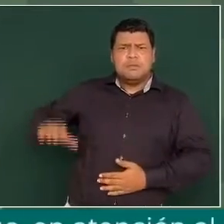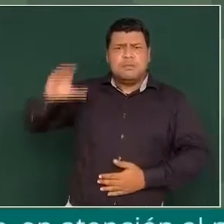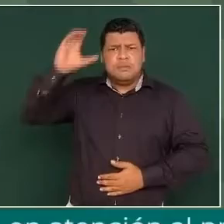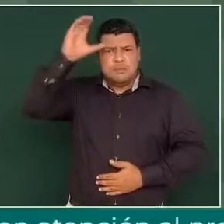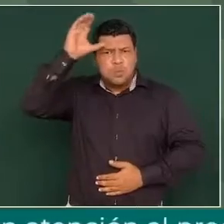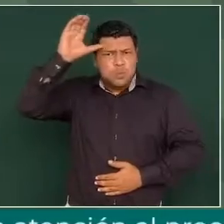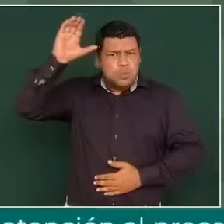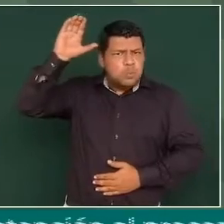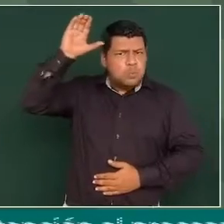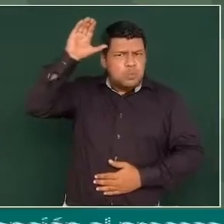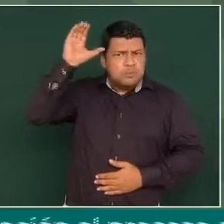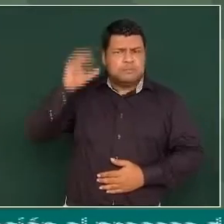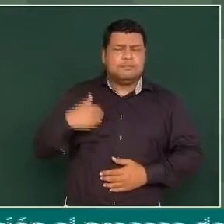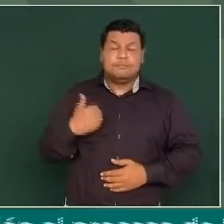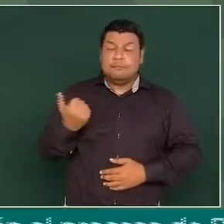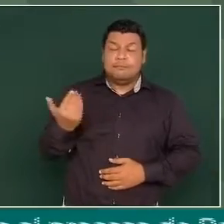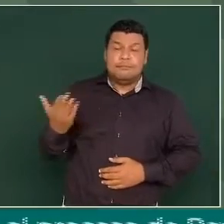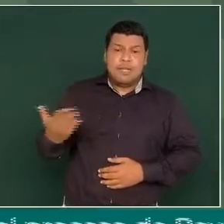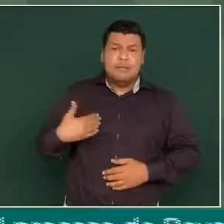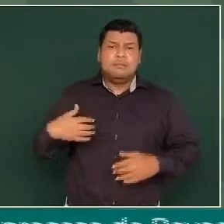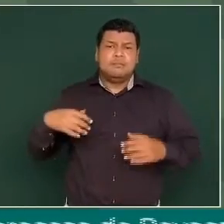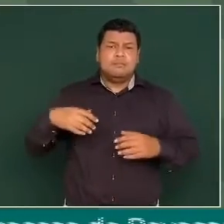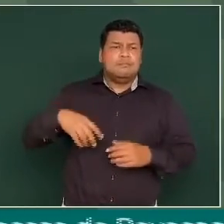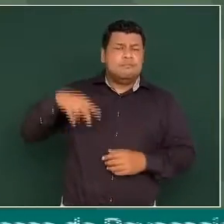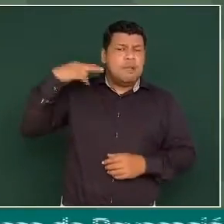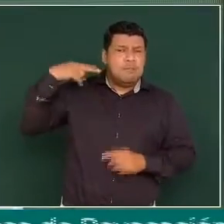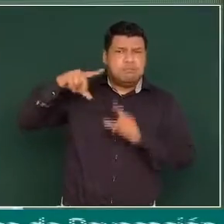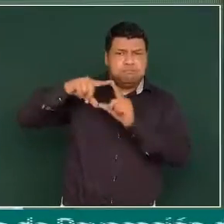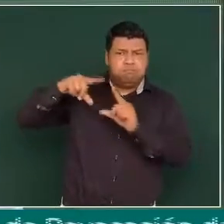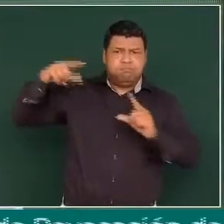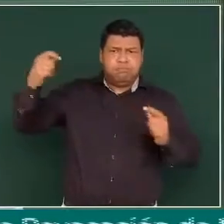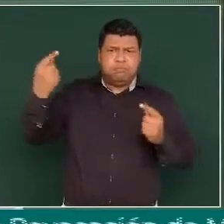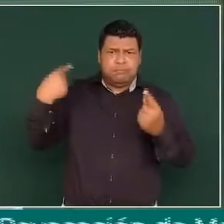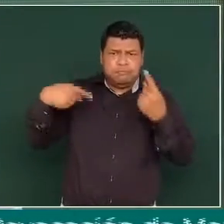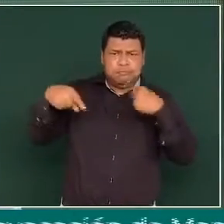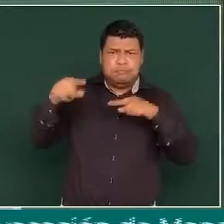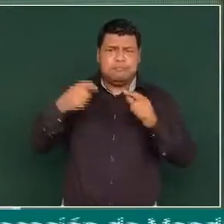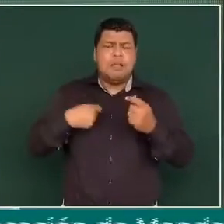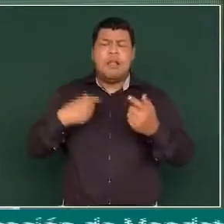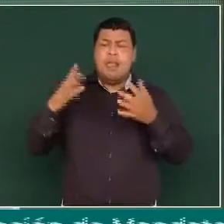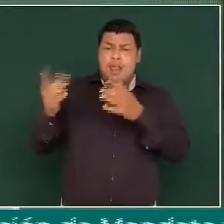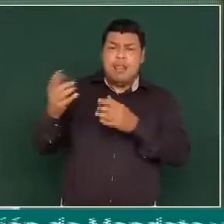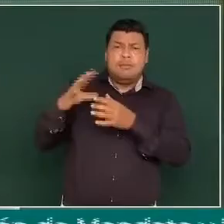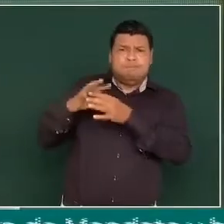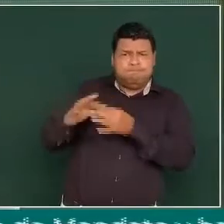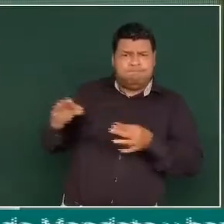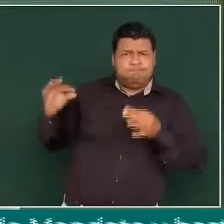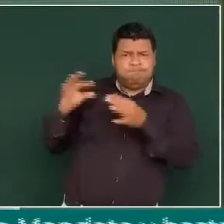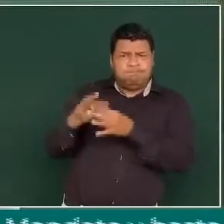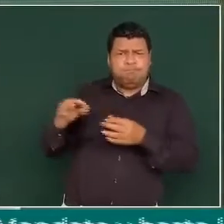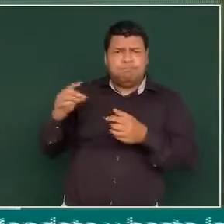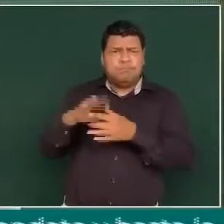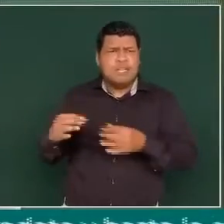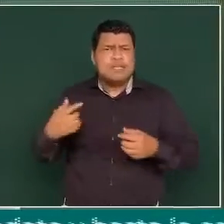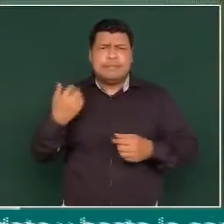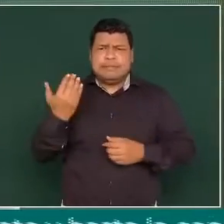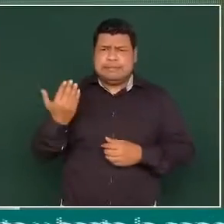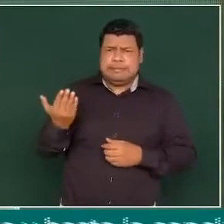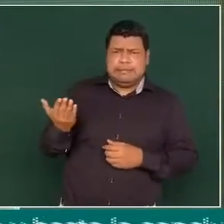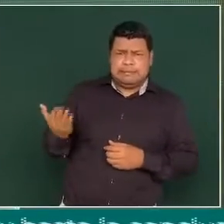gobernador de Veracruz, él va